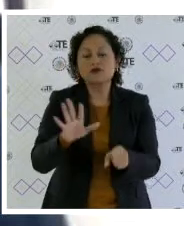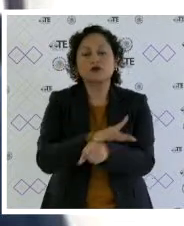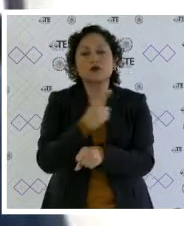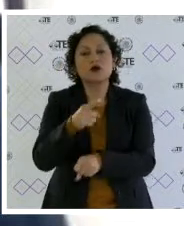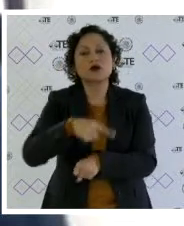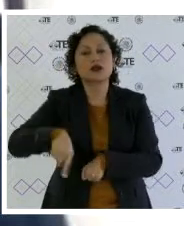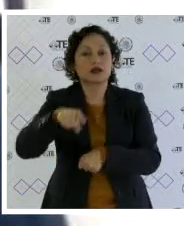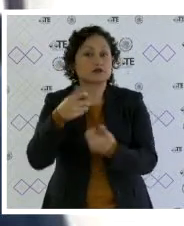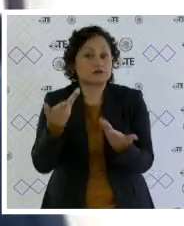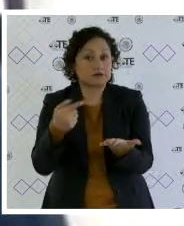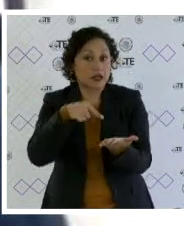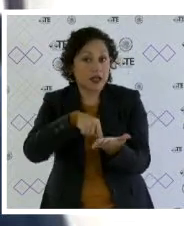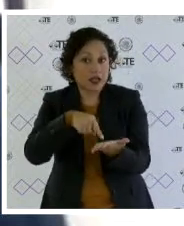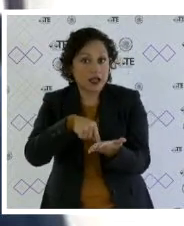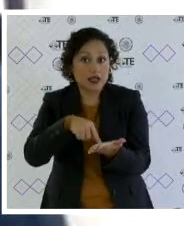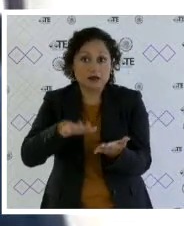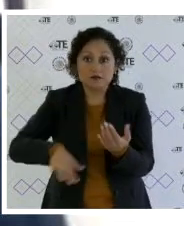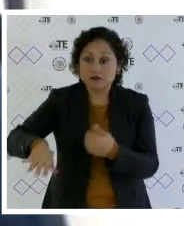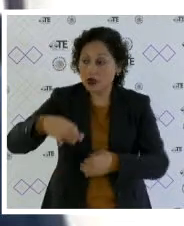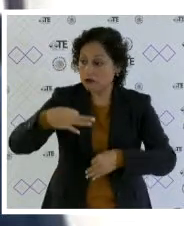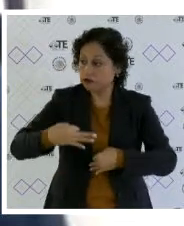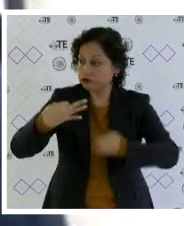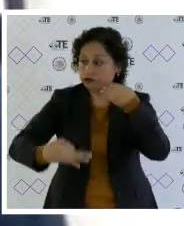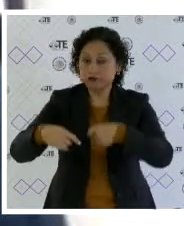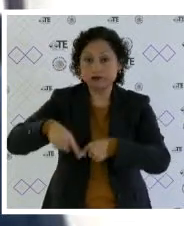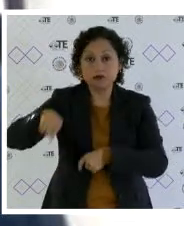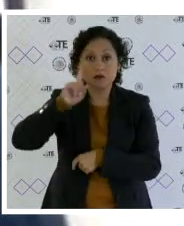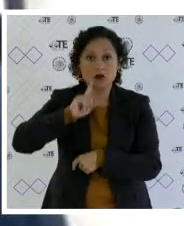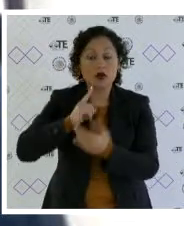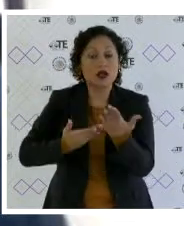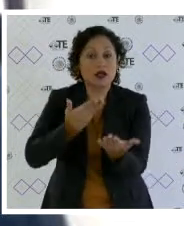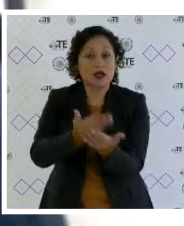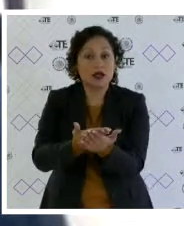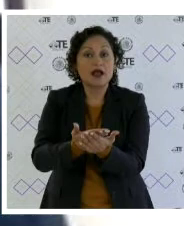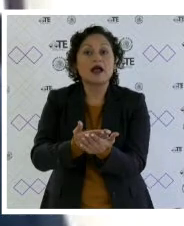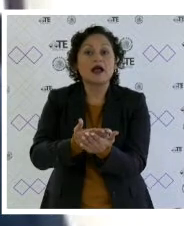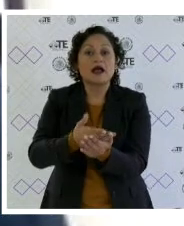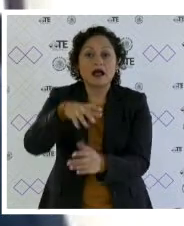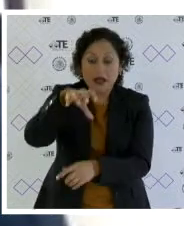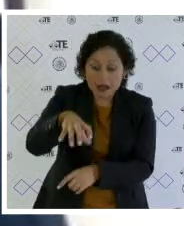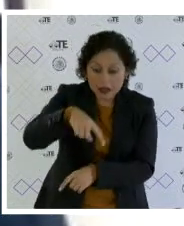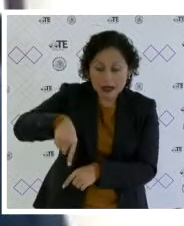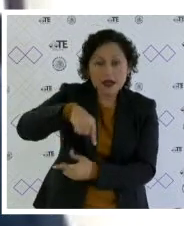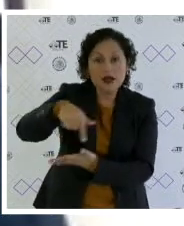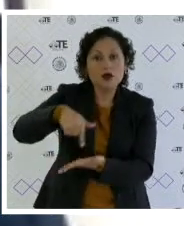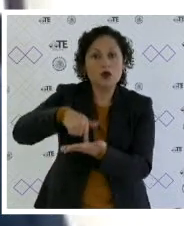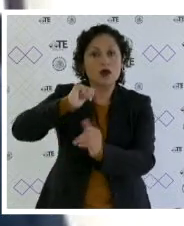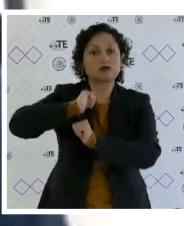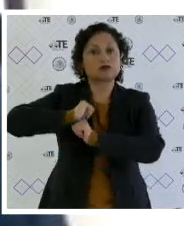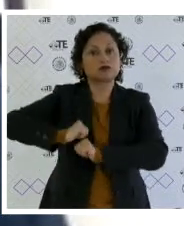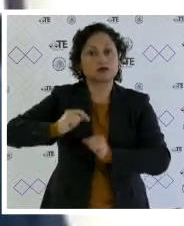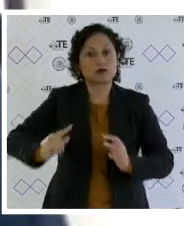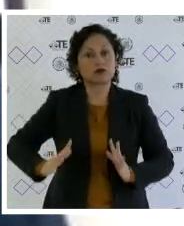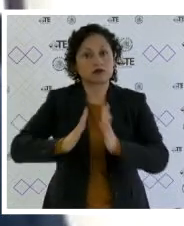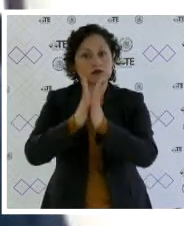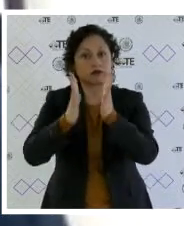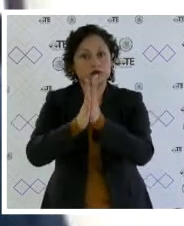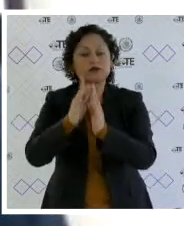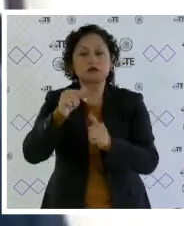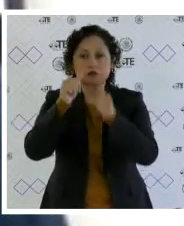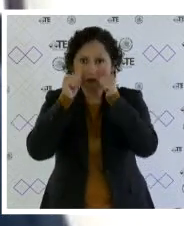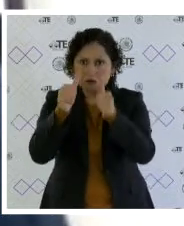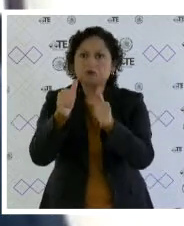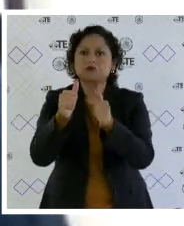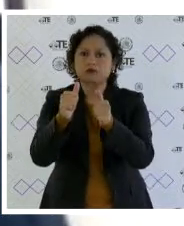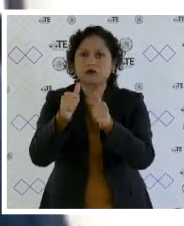atención a que, a consideración de la magistratura oponente, la dirección distrital, al realizar la asignación de integración, atendió lo previsto en la